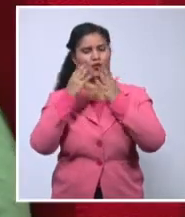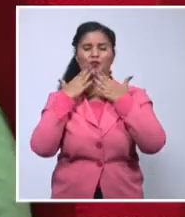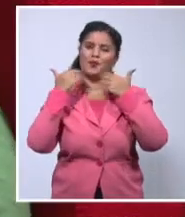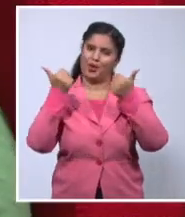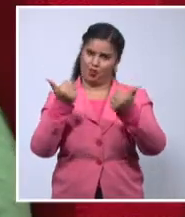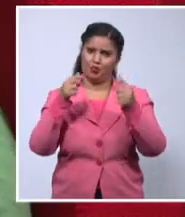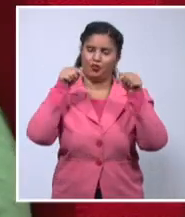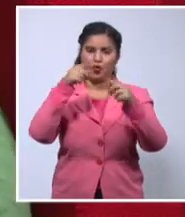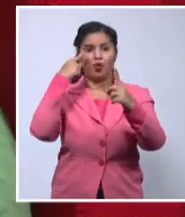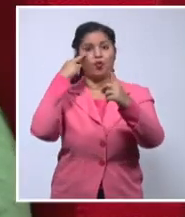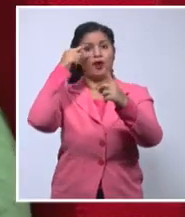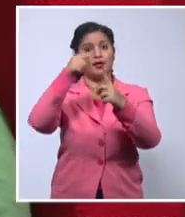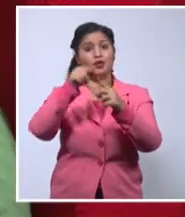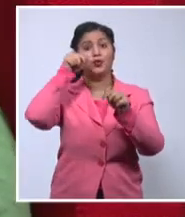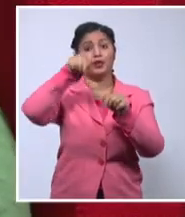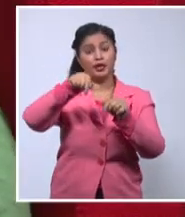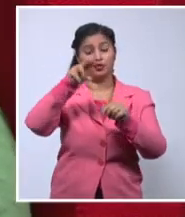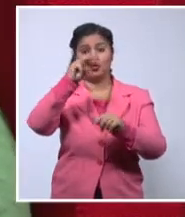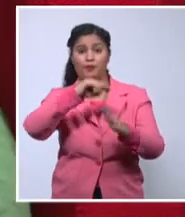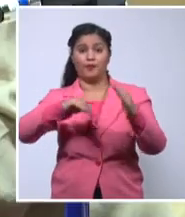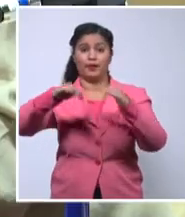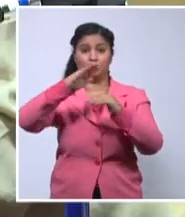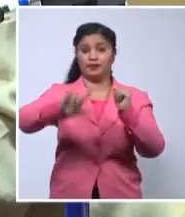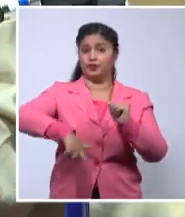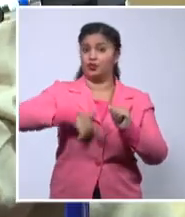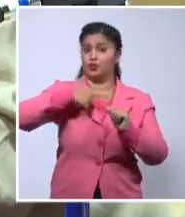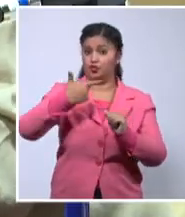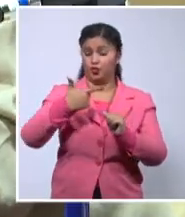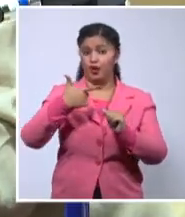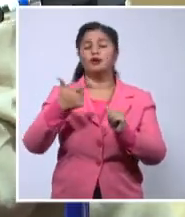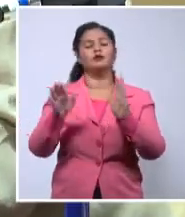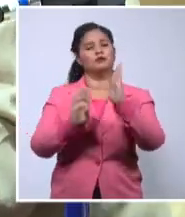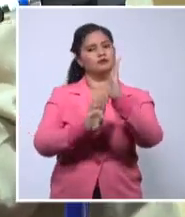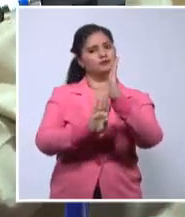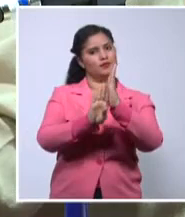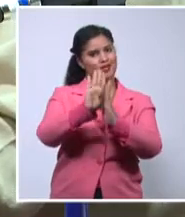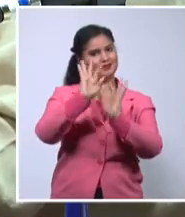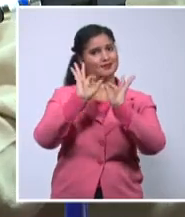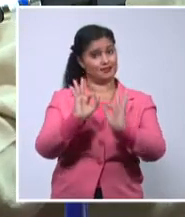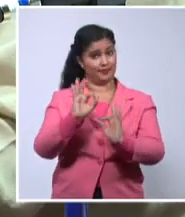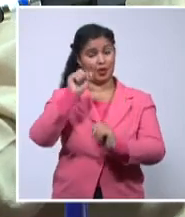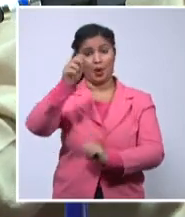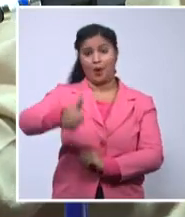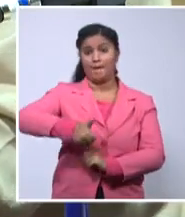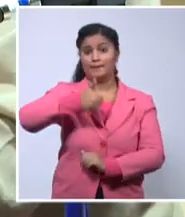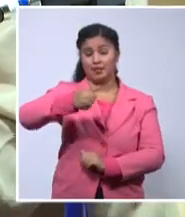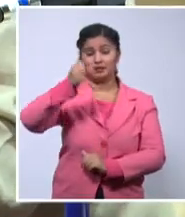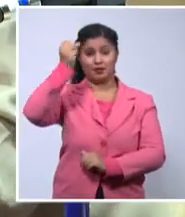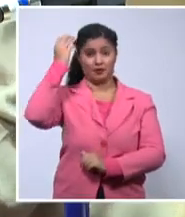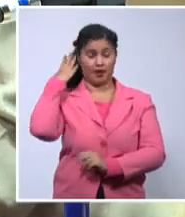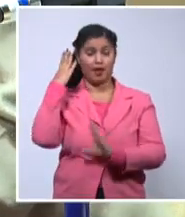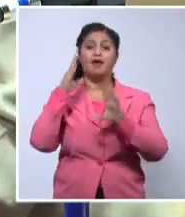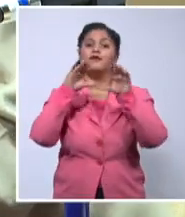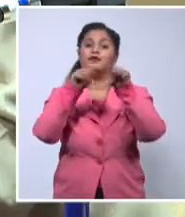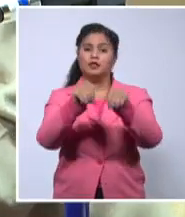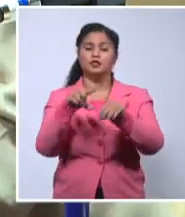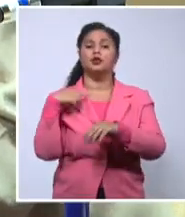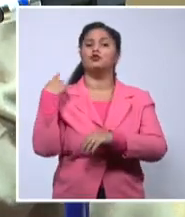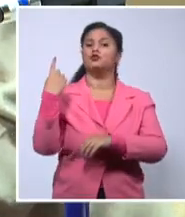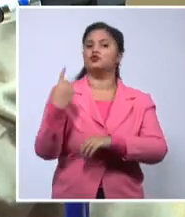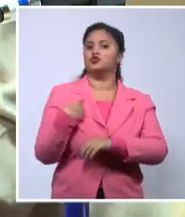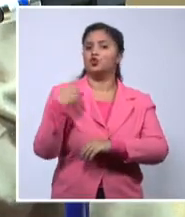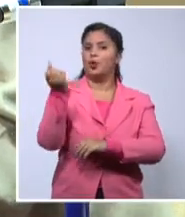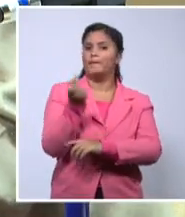instituciones. Nosotros, en las instituciones, el propio presidente lo dijo en el Congreso de Unión, nosotros somos los primeros insatisfechos